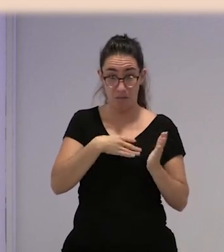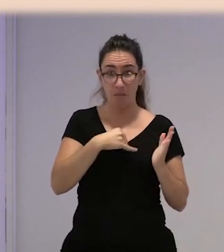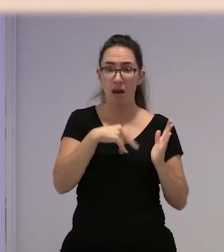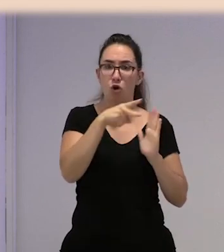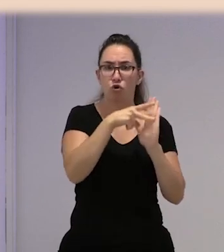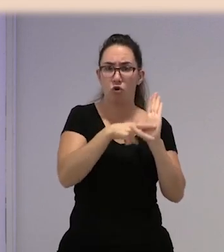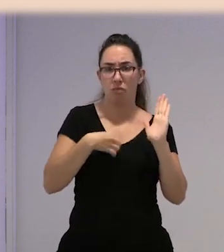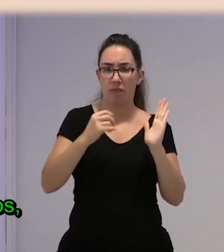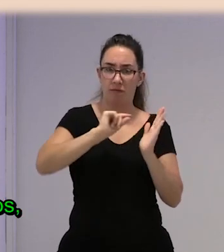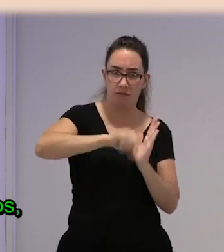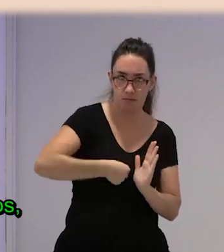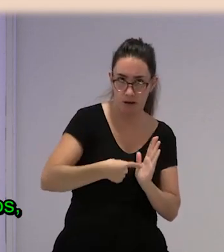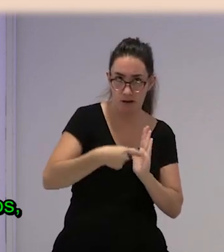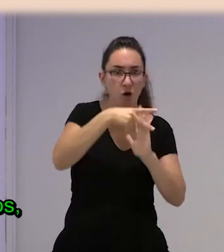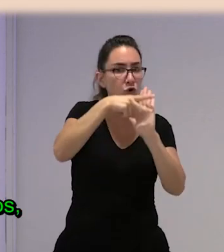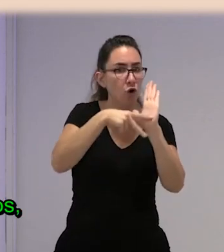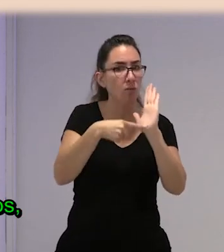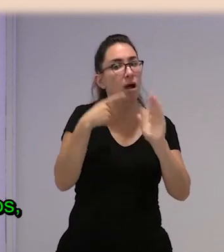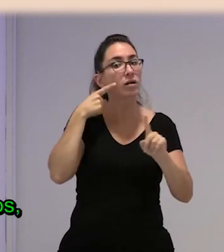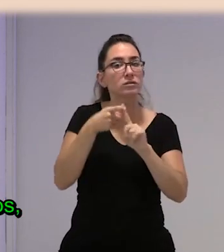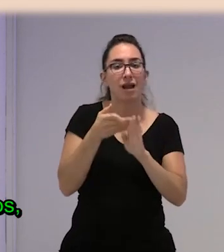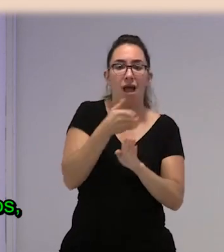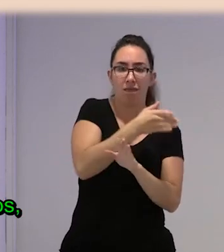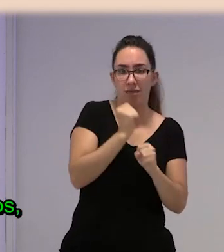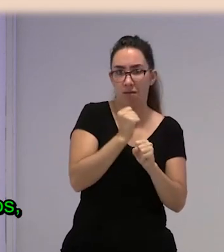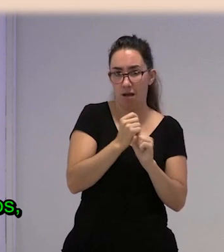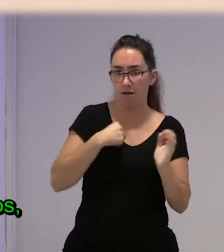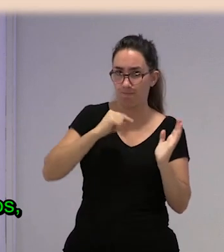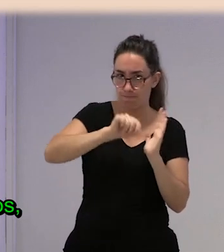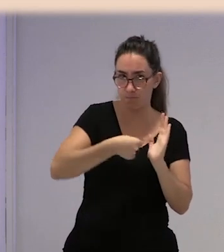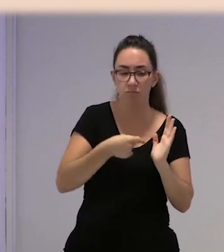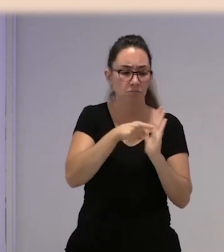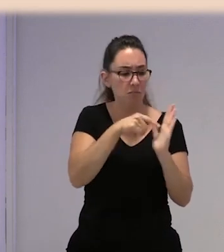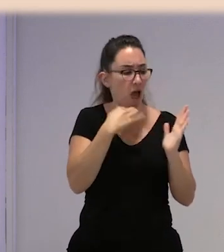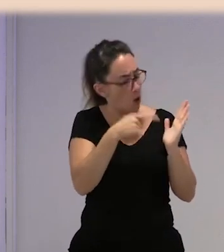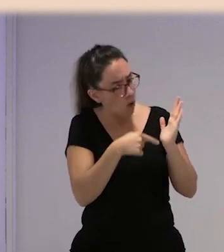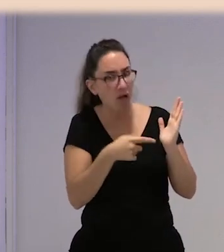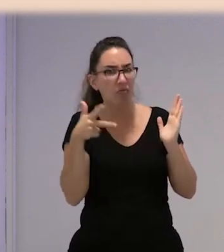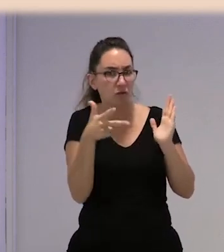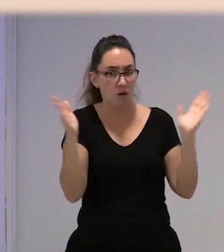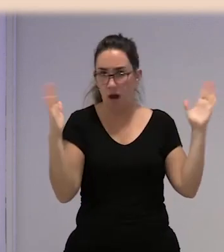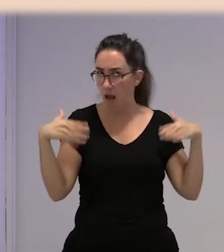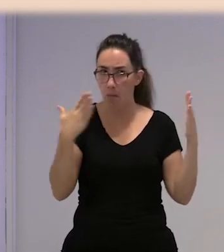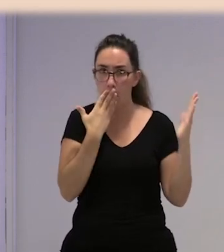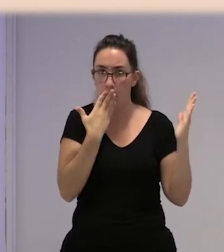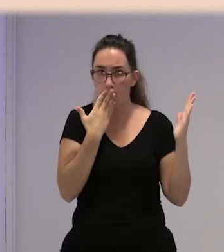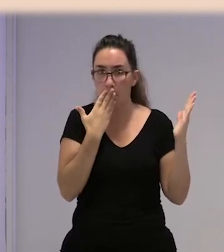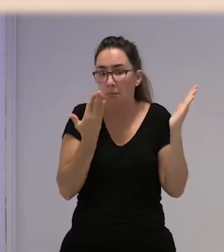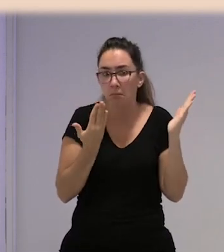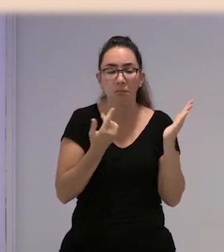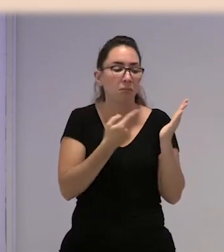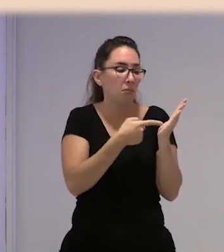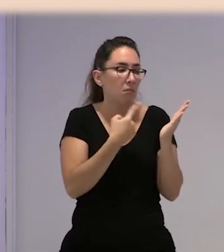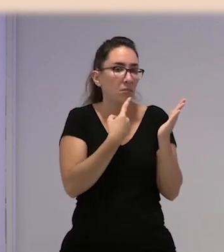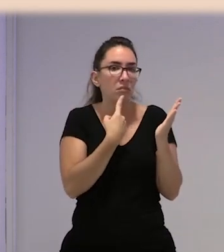que firmar antes de empezar a trabajar, ¿no? En ningún momento se habla de derechos, absolutamente, ni te ponen por delante la figura